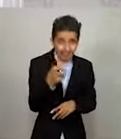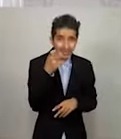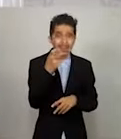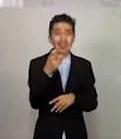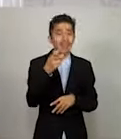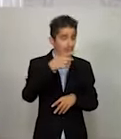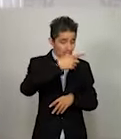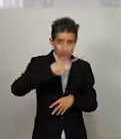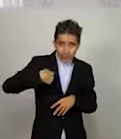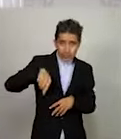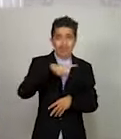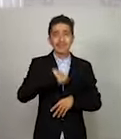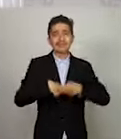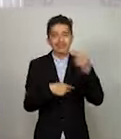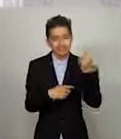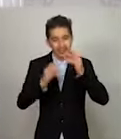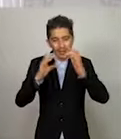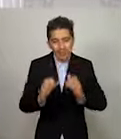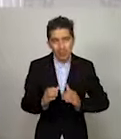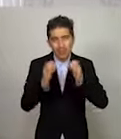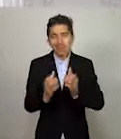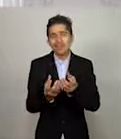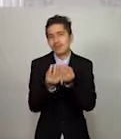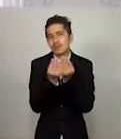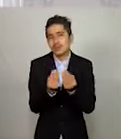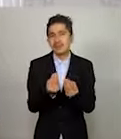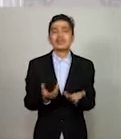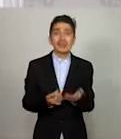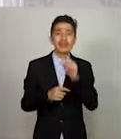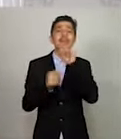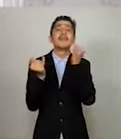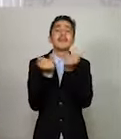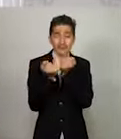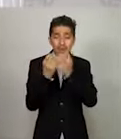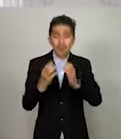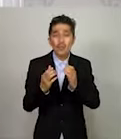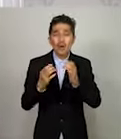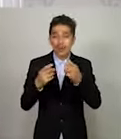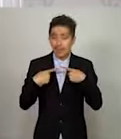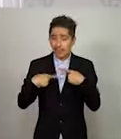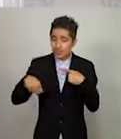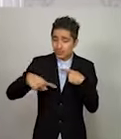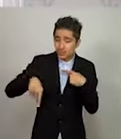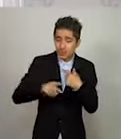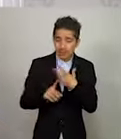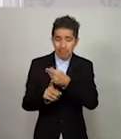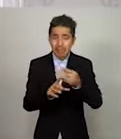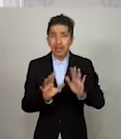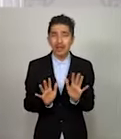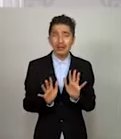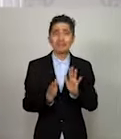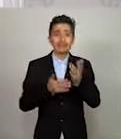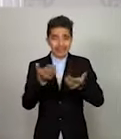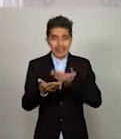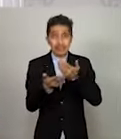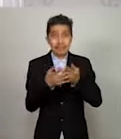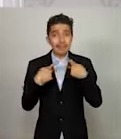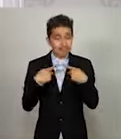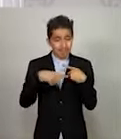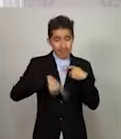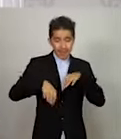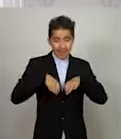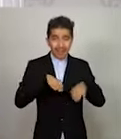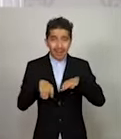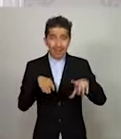Nosotros tenemos que cuidarnos mucho y con ello cuidar a los demás. Somos servidores